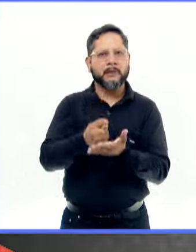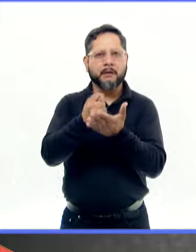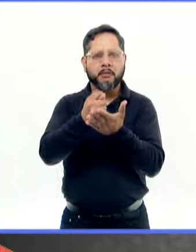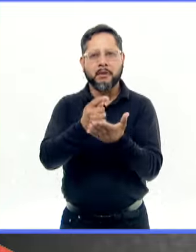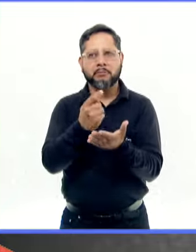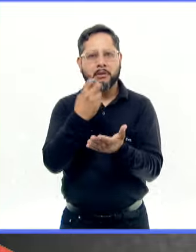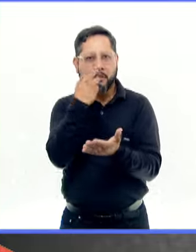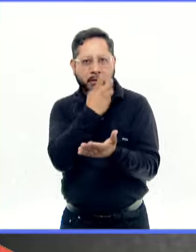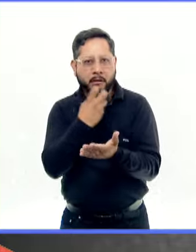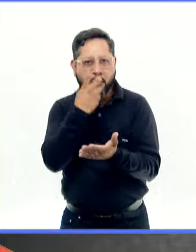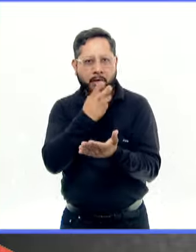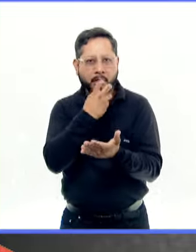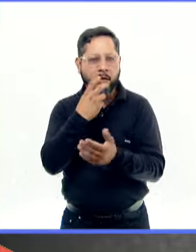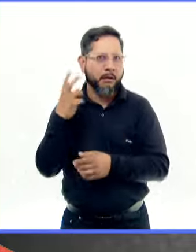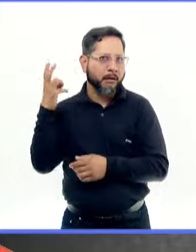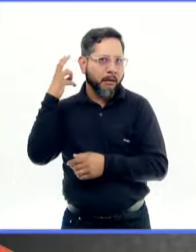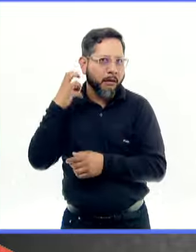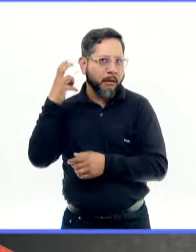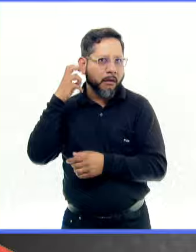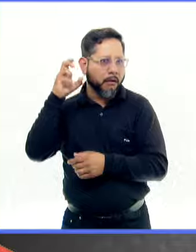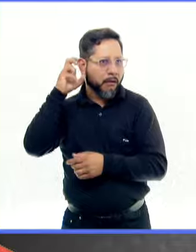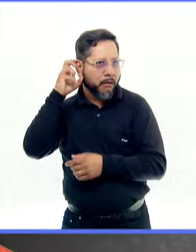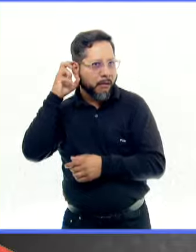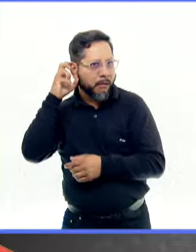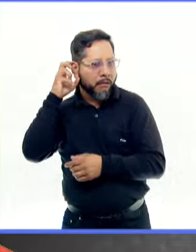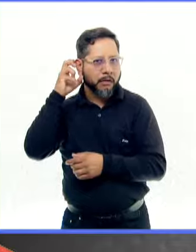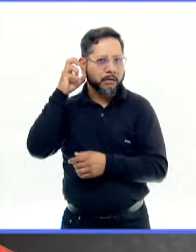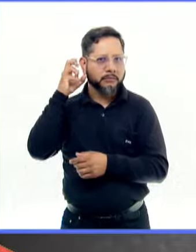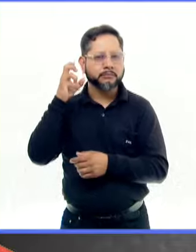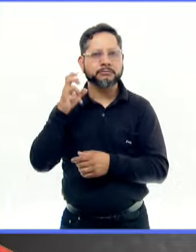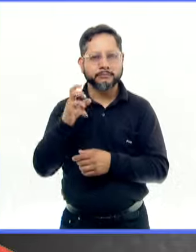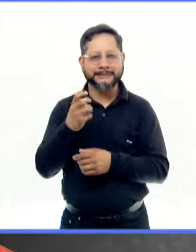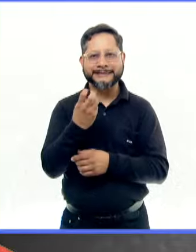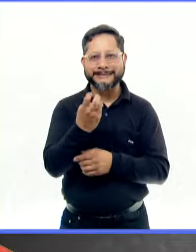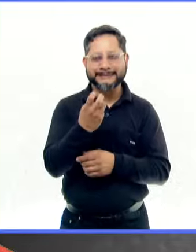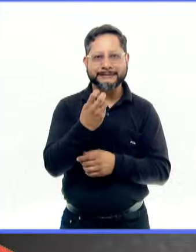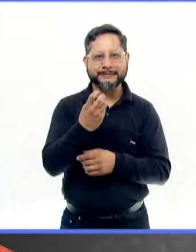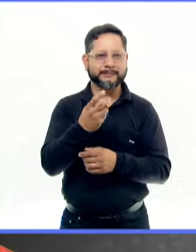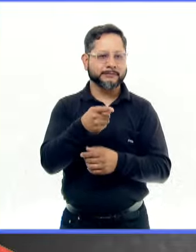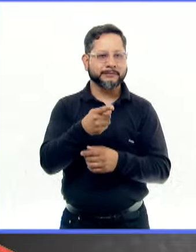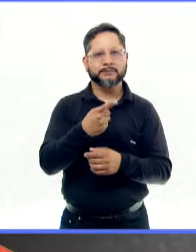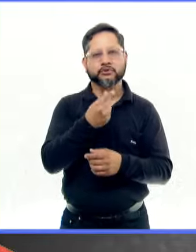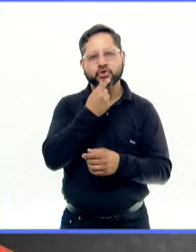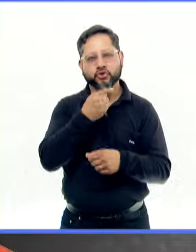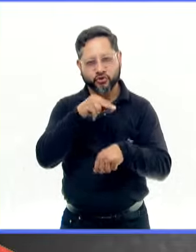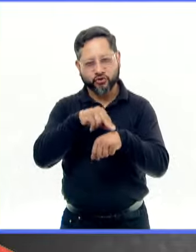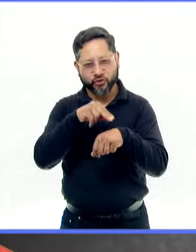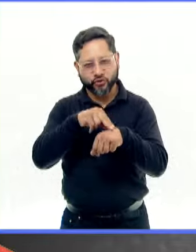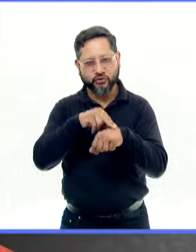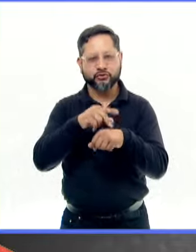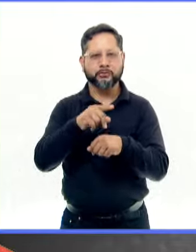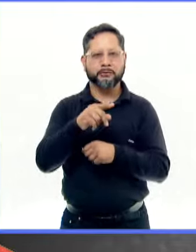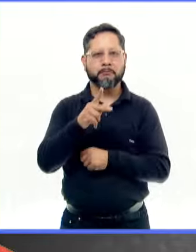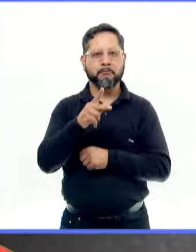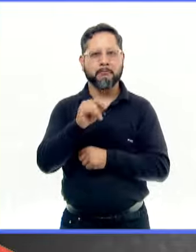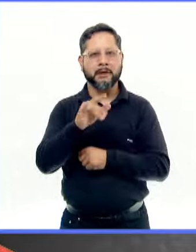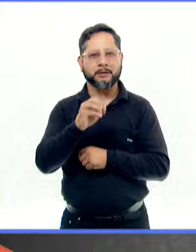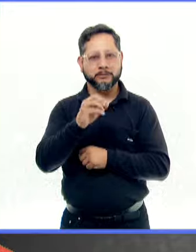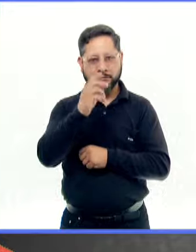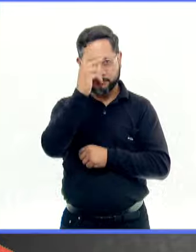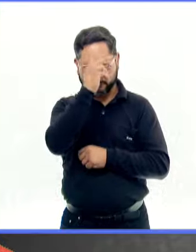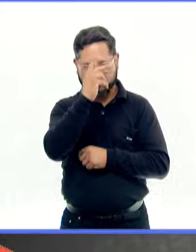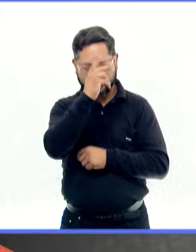lenguaje, audiometrías, entonces casi siempre van el pediatra, el baido, psiquiatra,